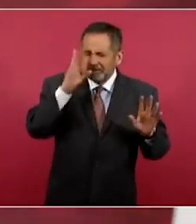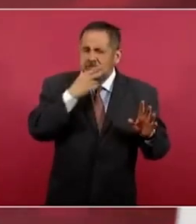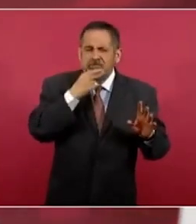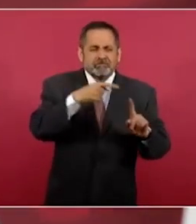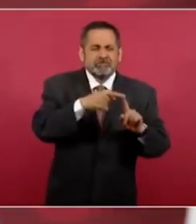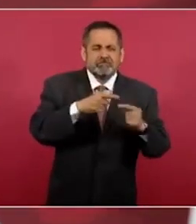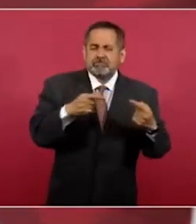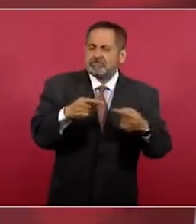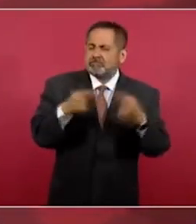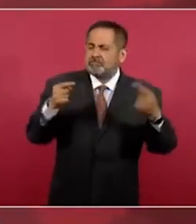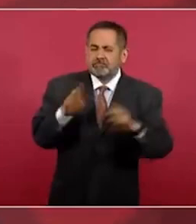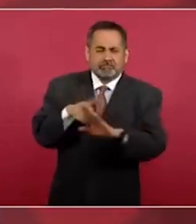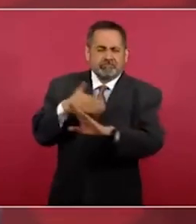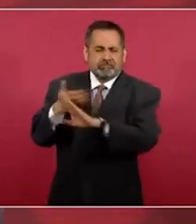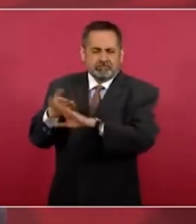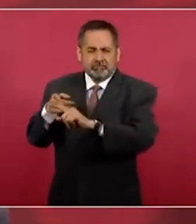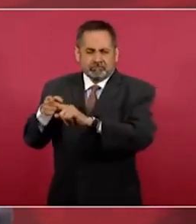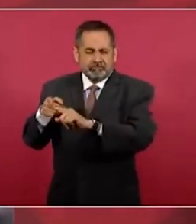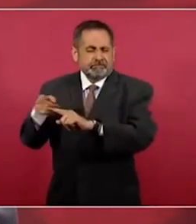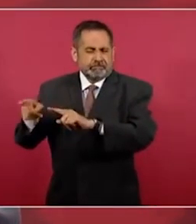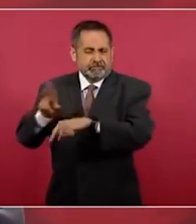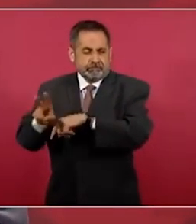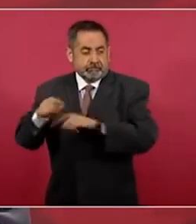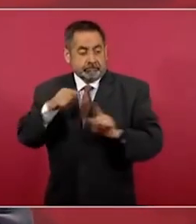al Congreso en Estados Unidos,